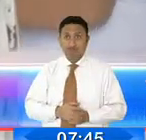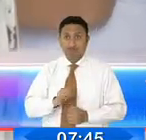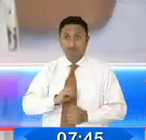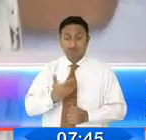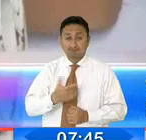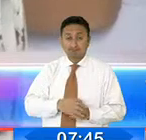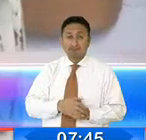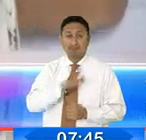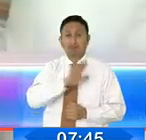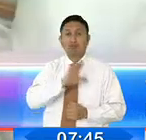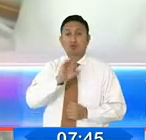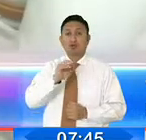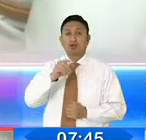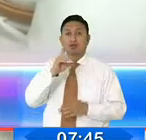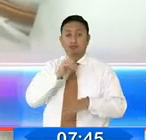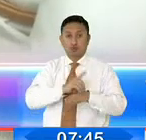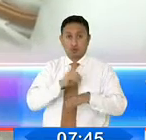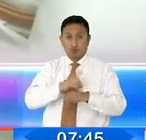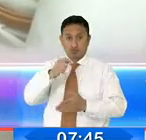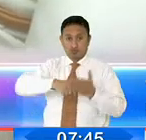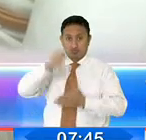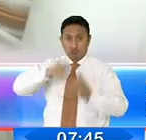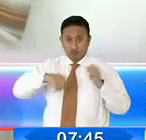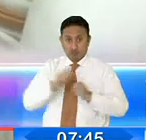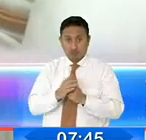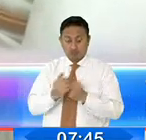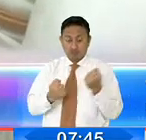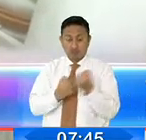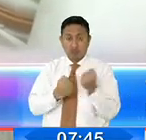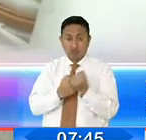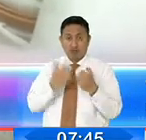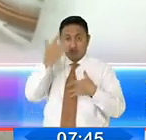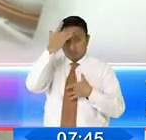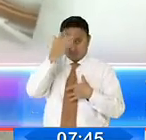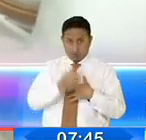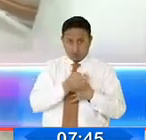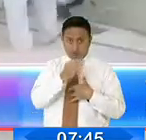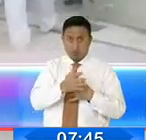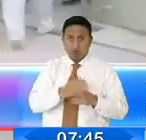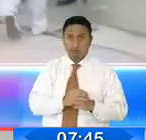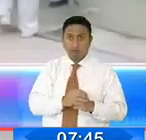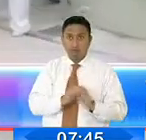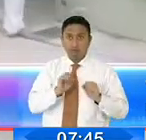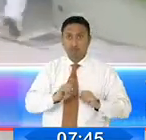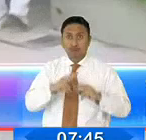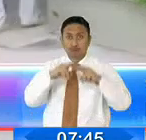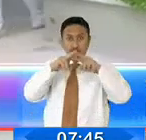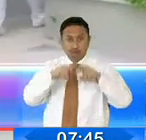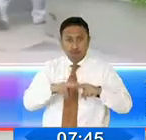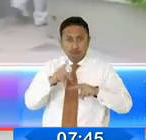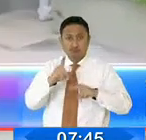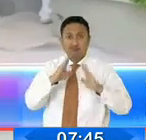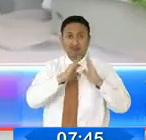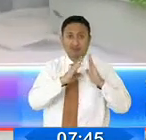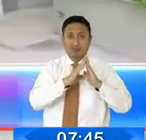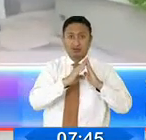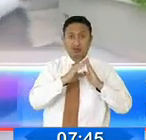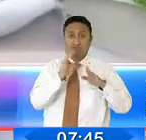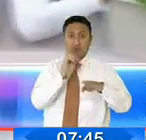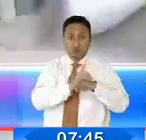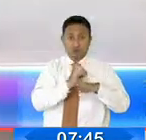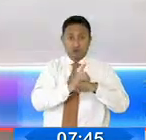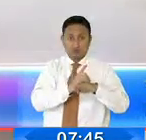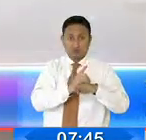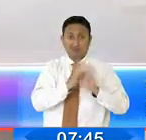contratado 50 médicos más que se unen a la lucha contra el coronavirus. ¿Qué es la vigilancia activa? Que vamos de casa en casa con médicos